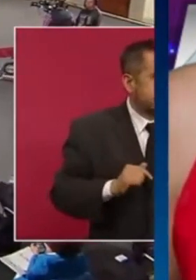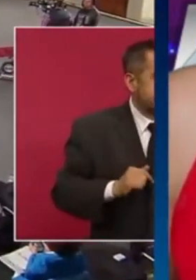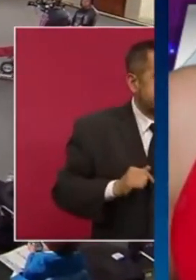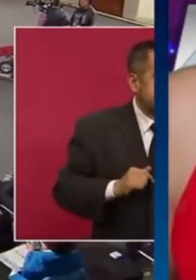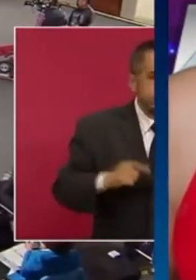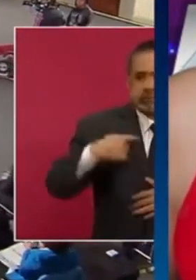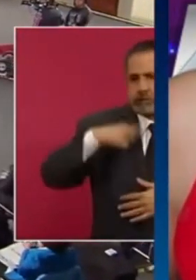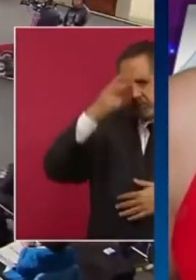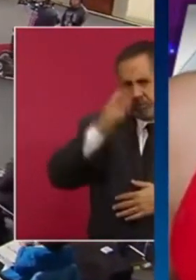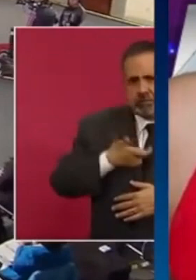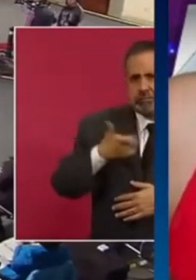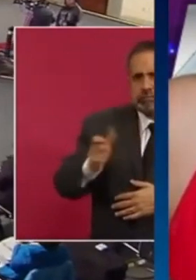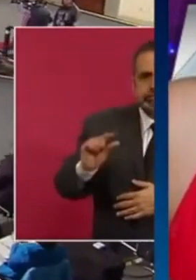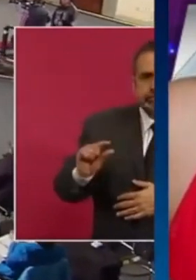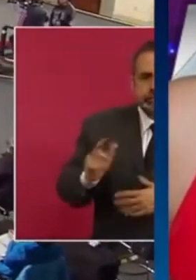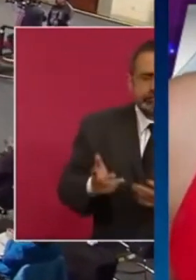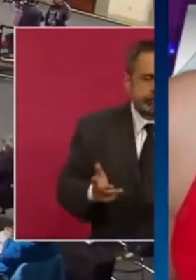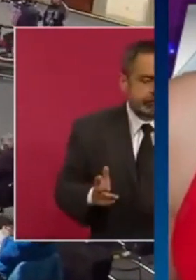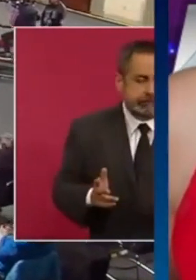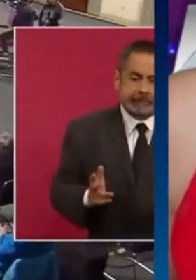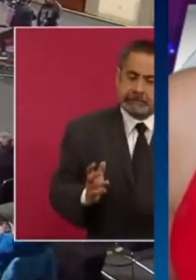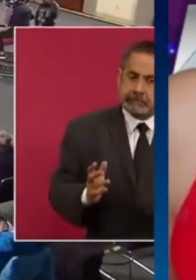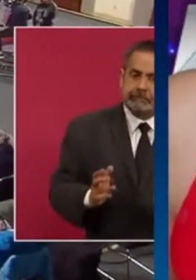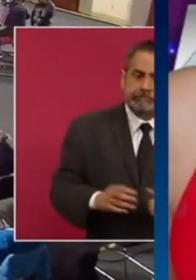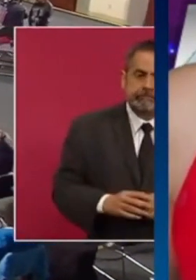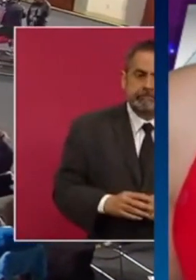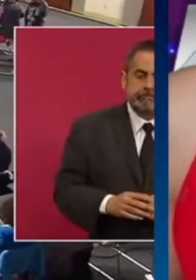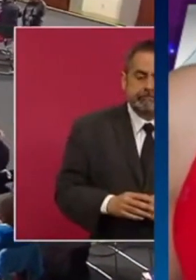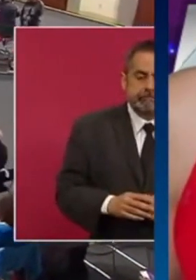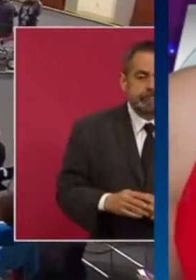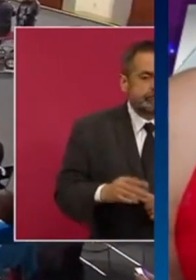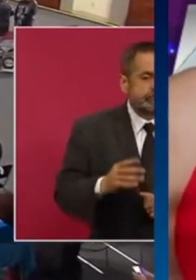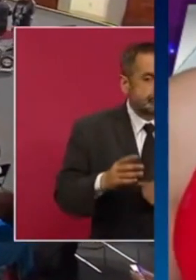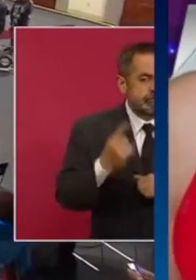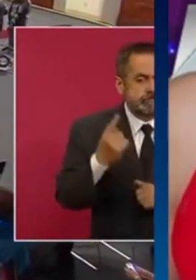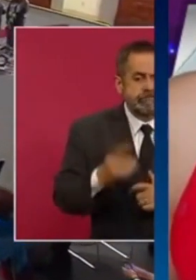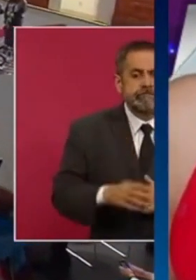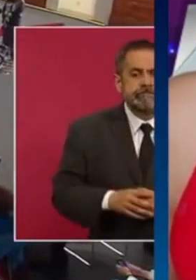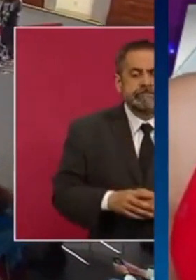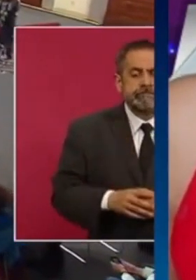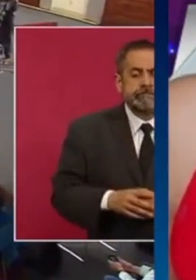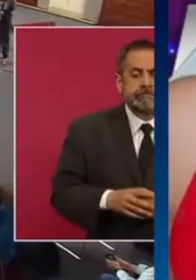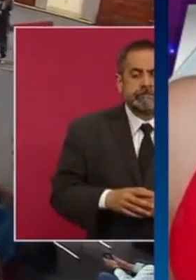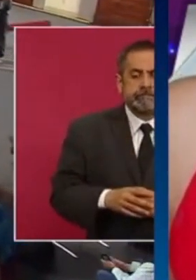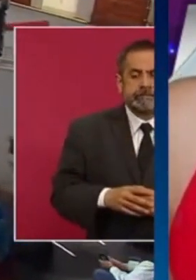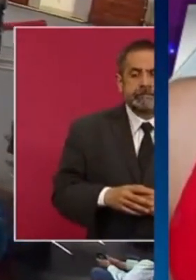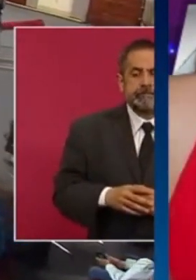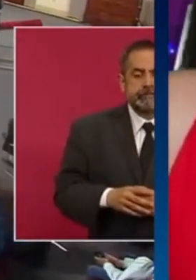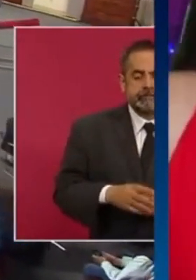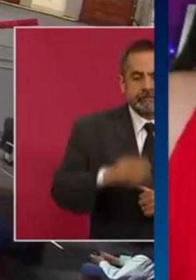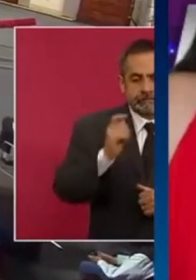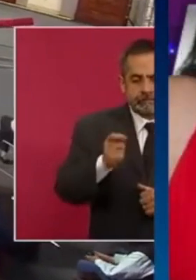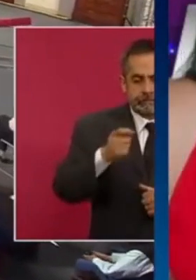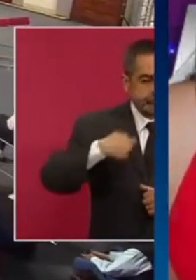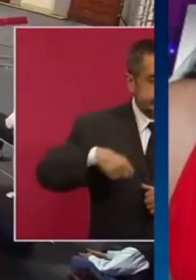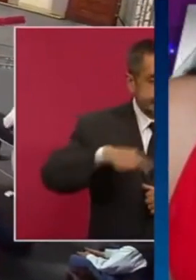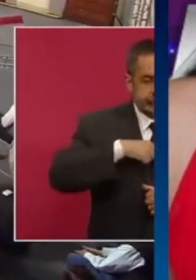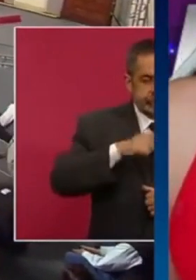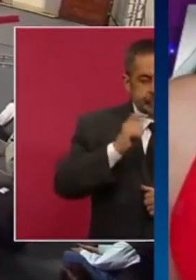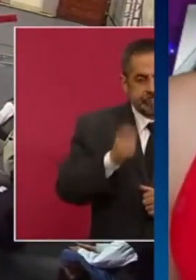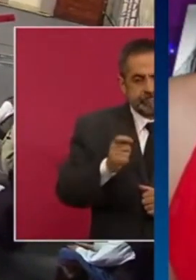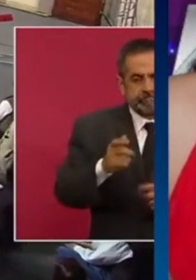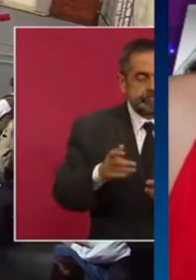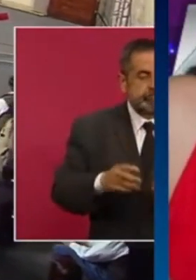esos son traidores a la patria y es la realidad. Carajo, no se harta Felipe Calderón de robar, robó siendo